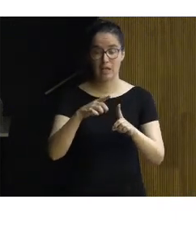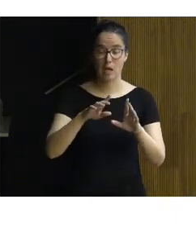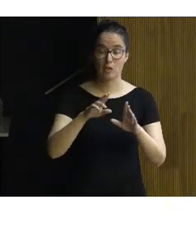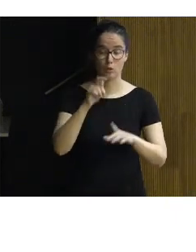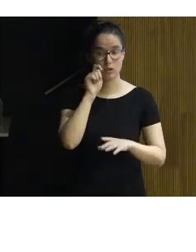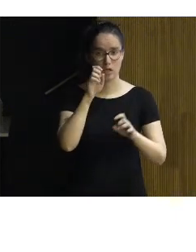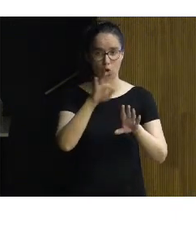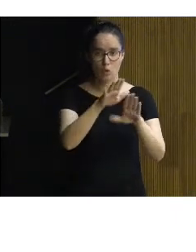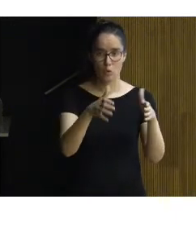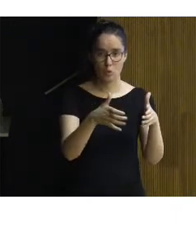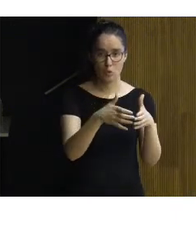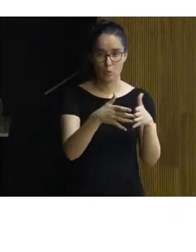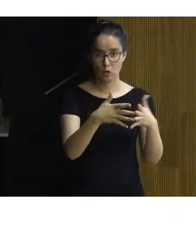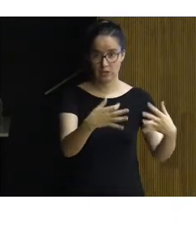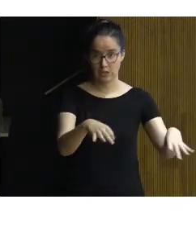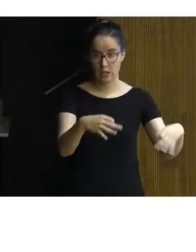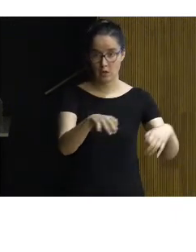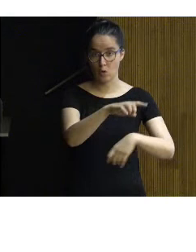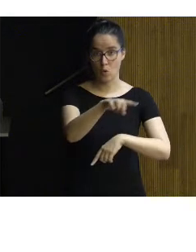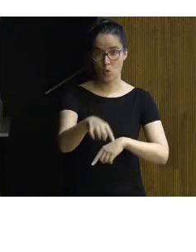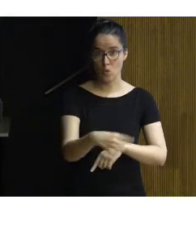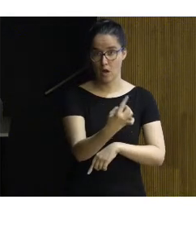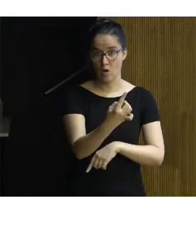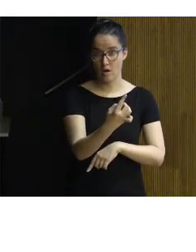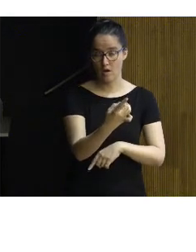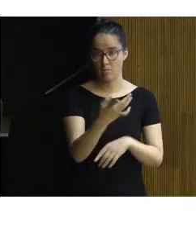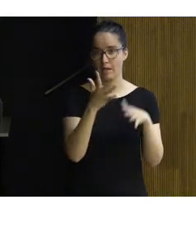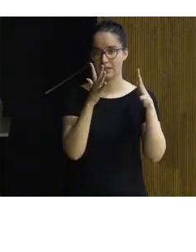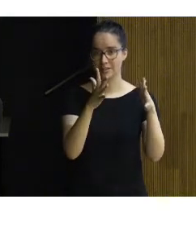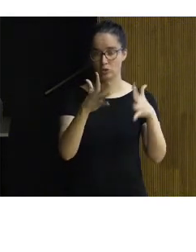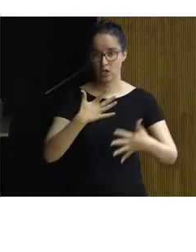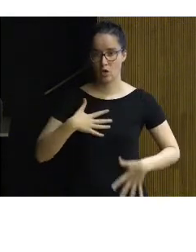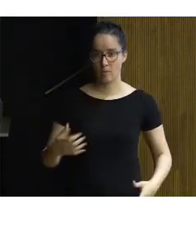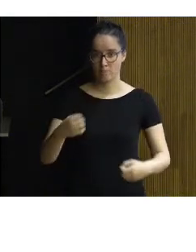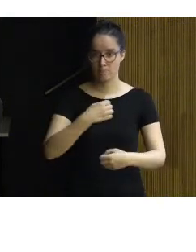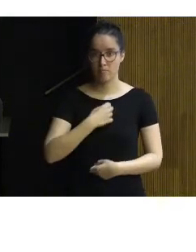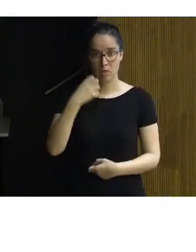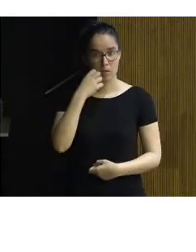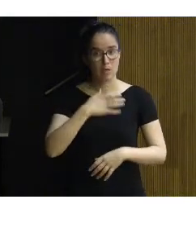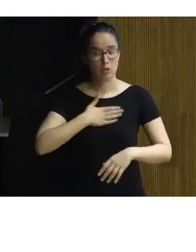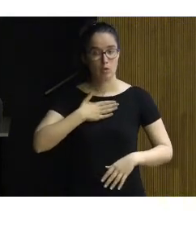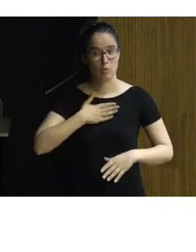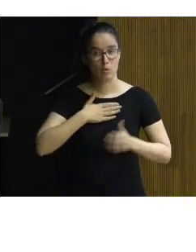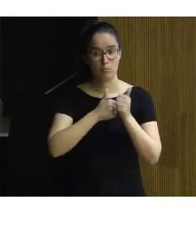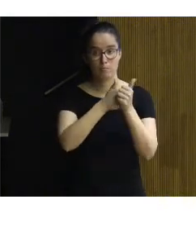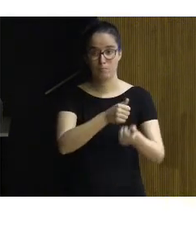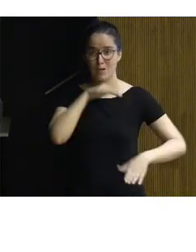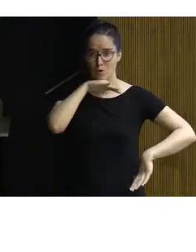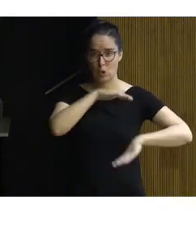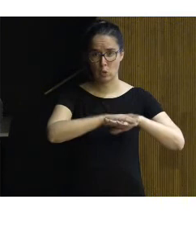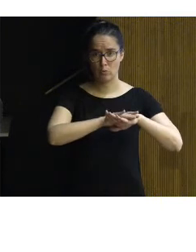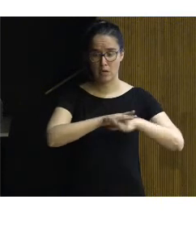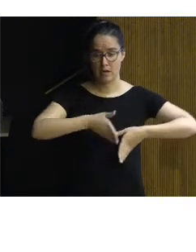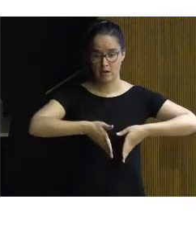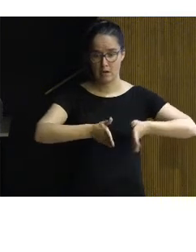grupos, el sencillo de una hora de duración para el que se recomienda ropa de abrigo, calzado cómodo, seguir las indicaciones de los guías y no